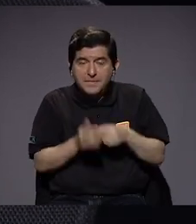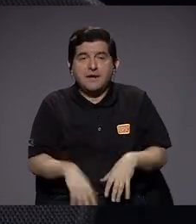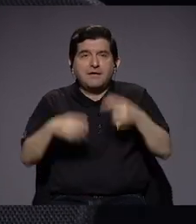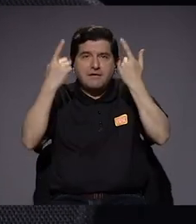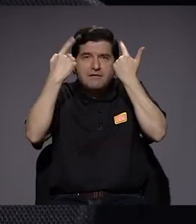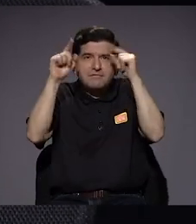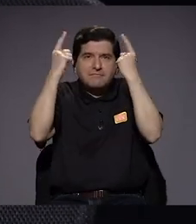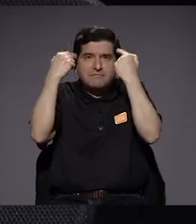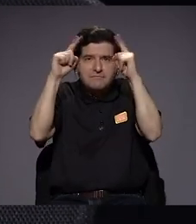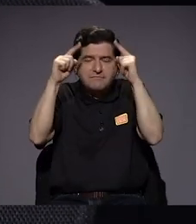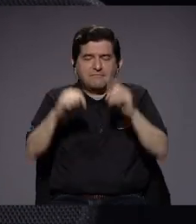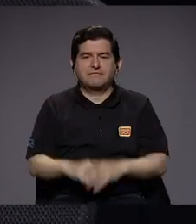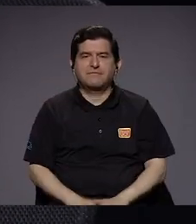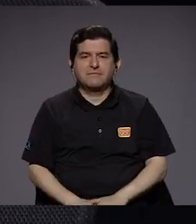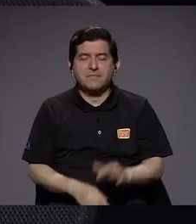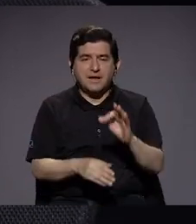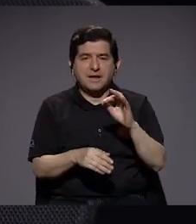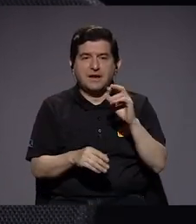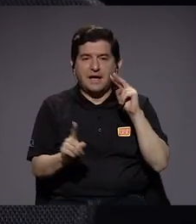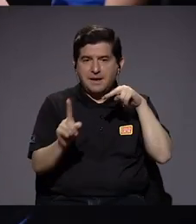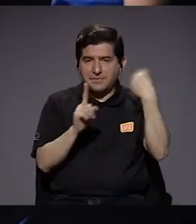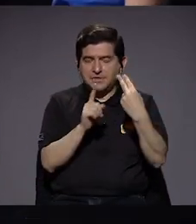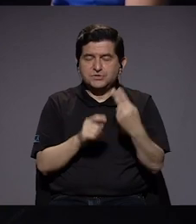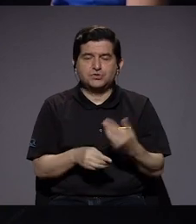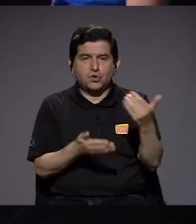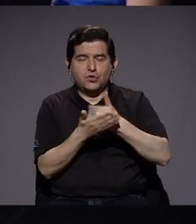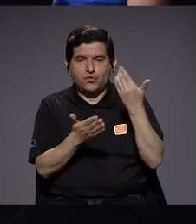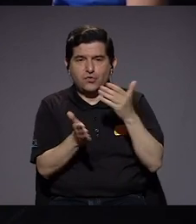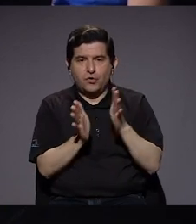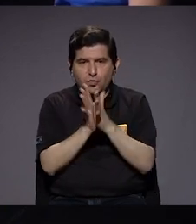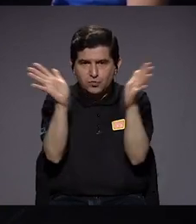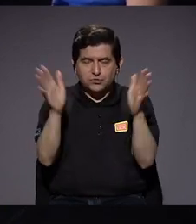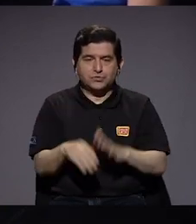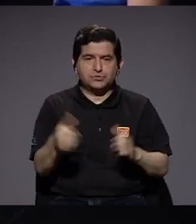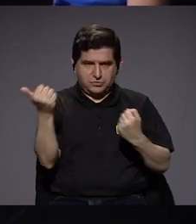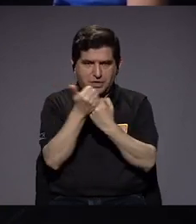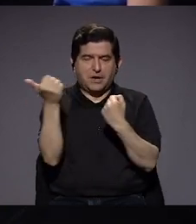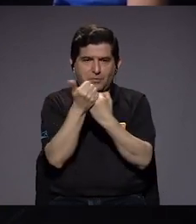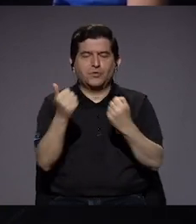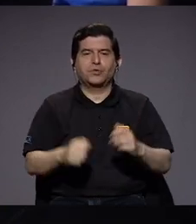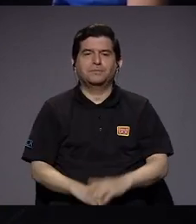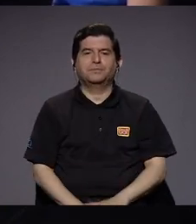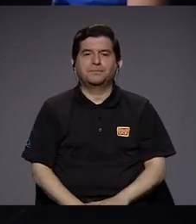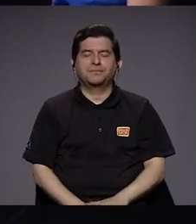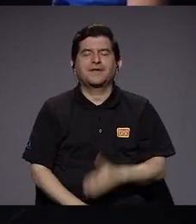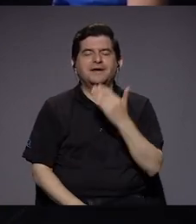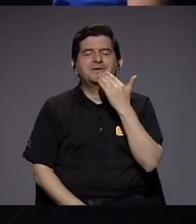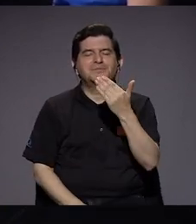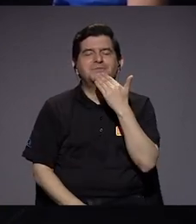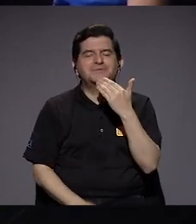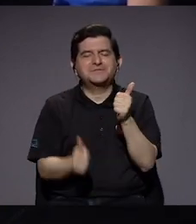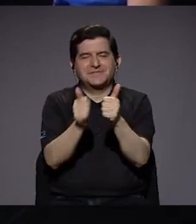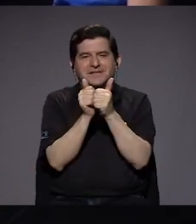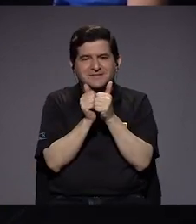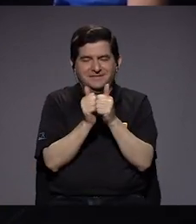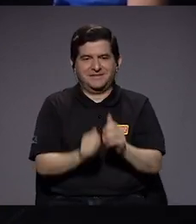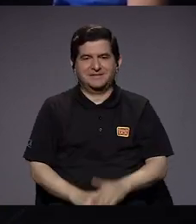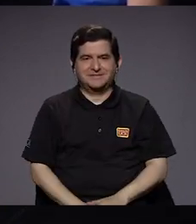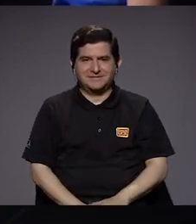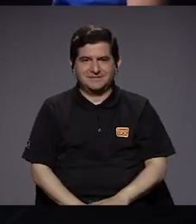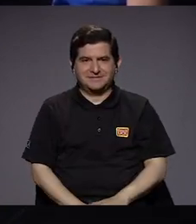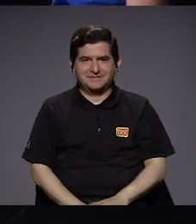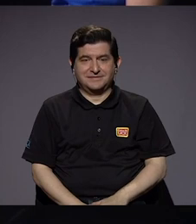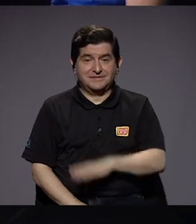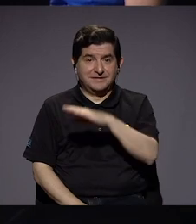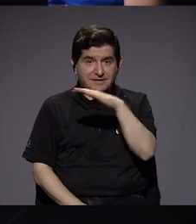eficiencia en visión de los recursos públicos y tener un gran impacto social, de apoyarlo. Primero, muchas gracias por acompañarnos, doña Carolina, y